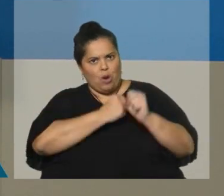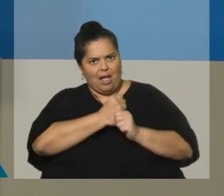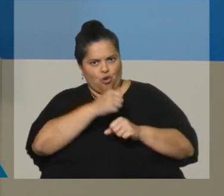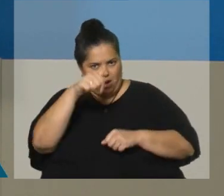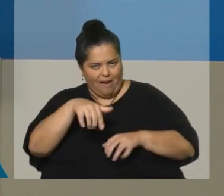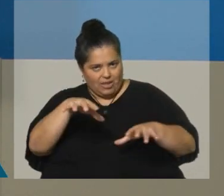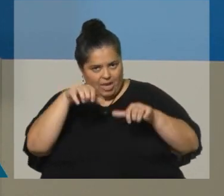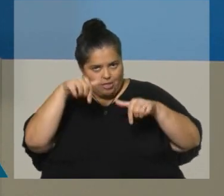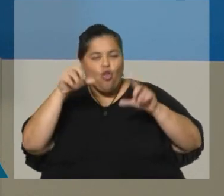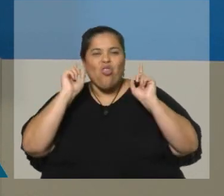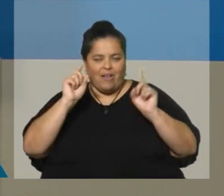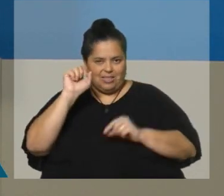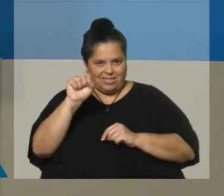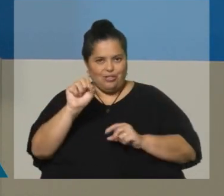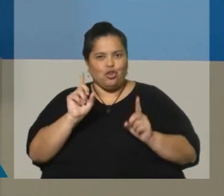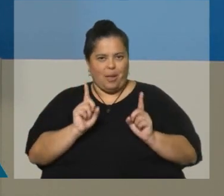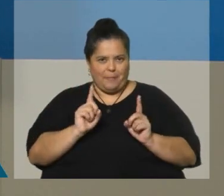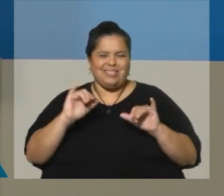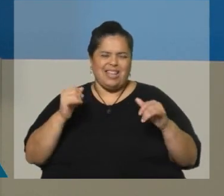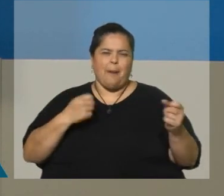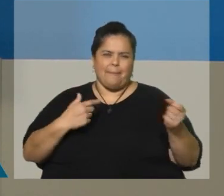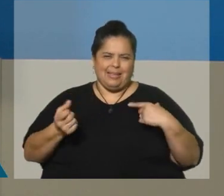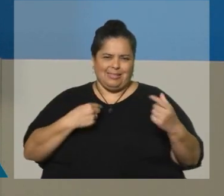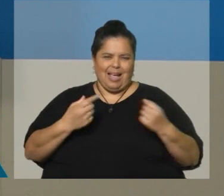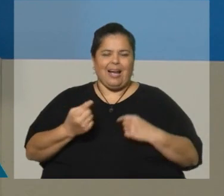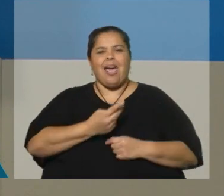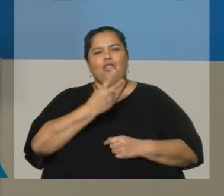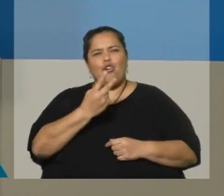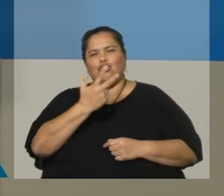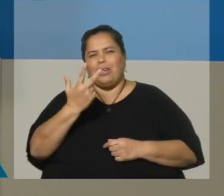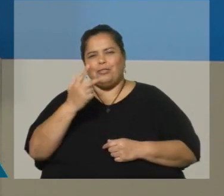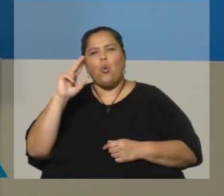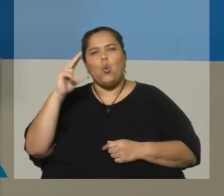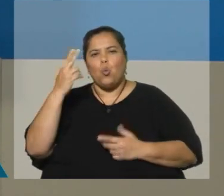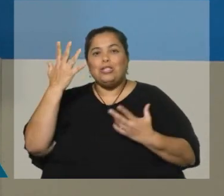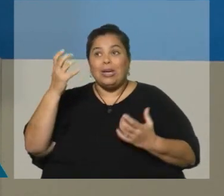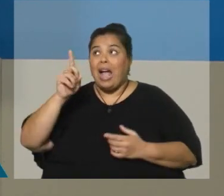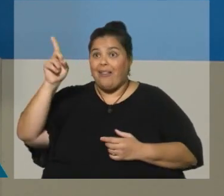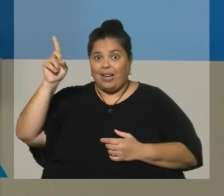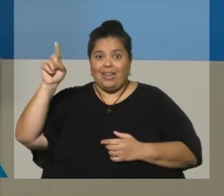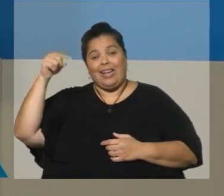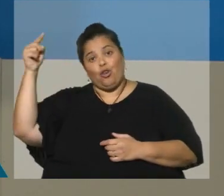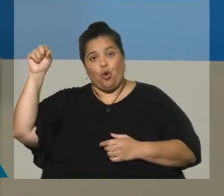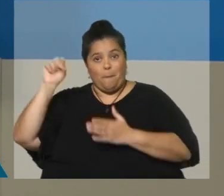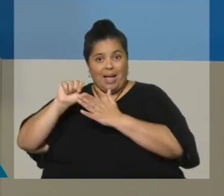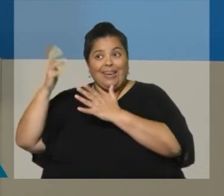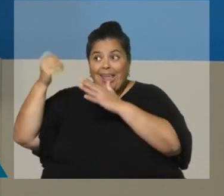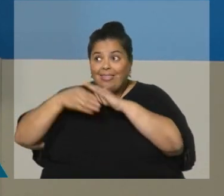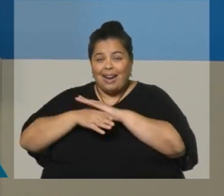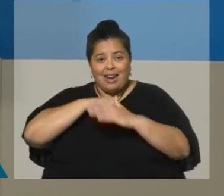que, de hecho, he tenido mensajes de al menos dos o tres uruguayos que estaban en el exterior intentando entrar a la web y no han logrado.